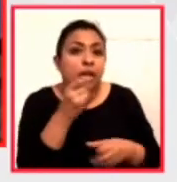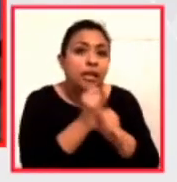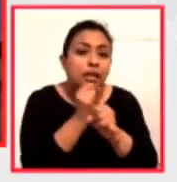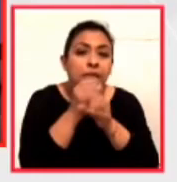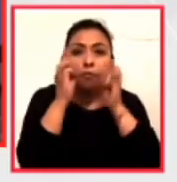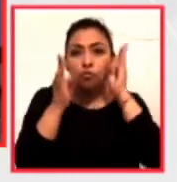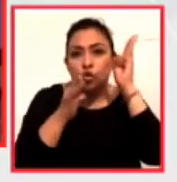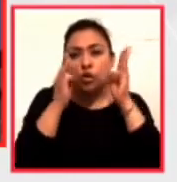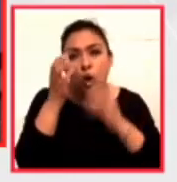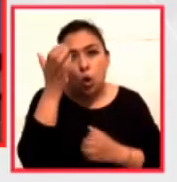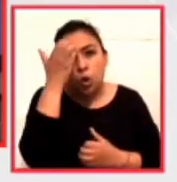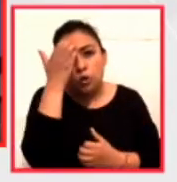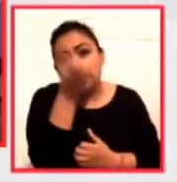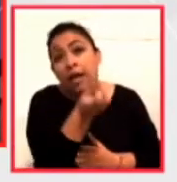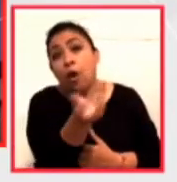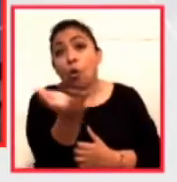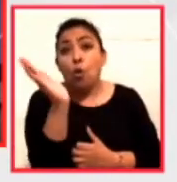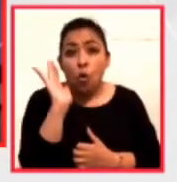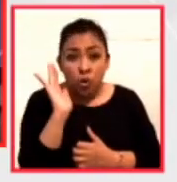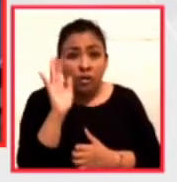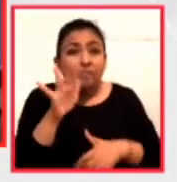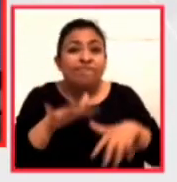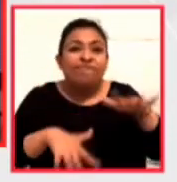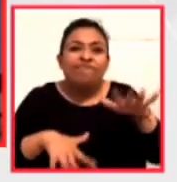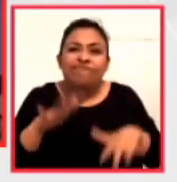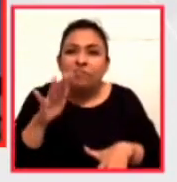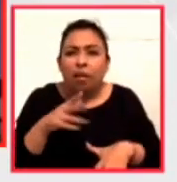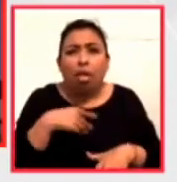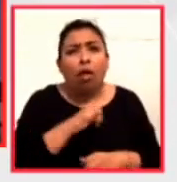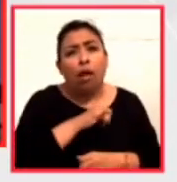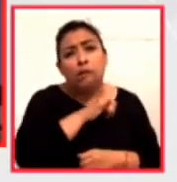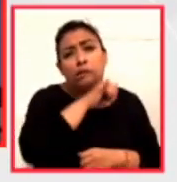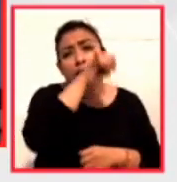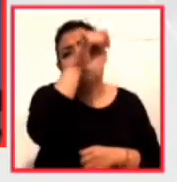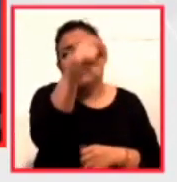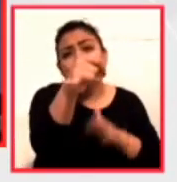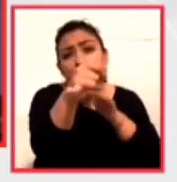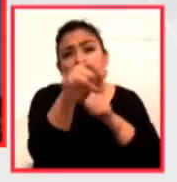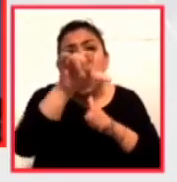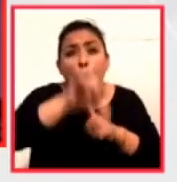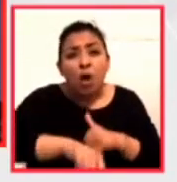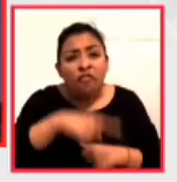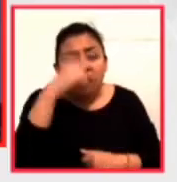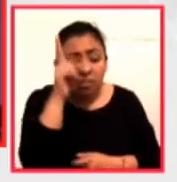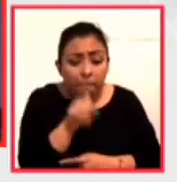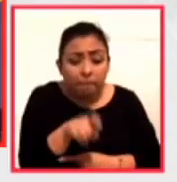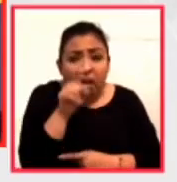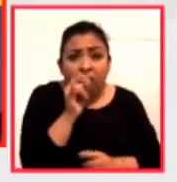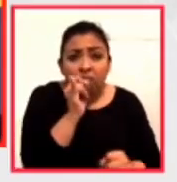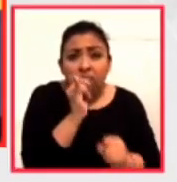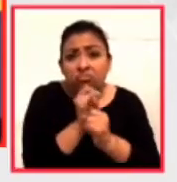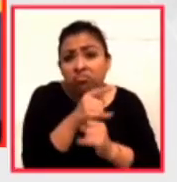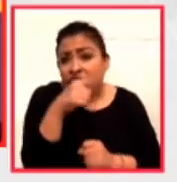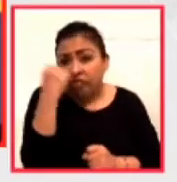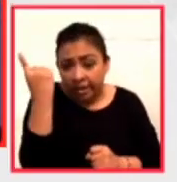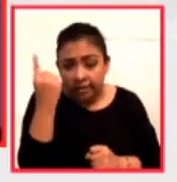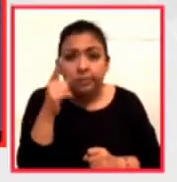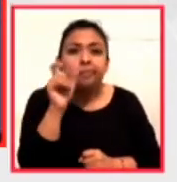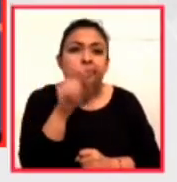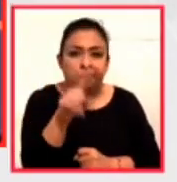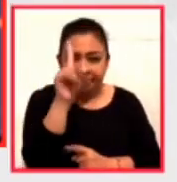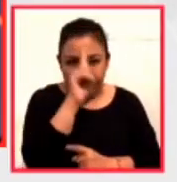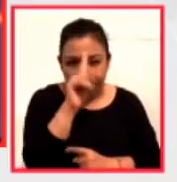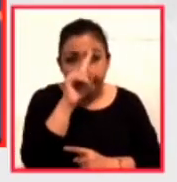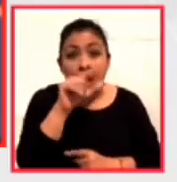y conocer a aquellos que muchas veces parecen lejanos y están hoy a un clic de distancia. Y también les quiero recomendar que no se